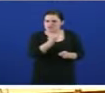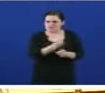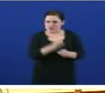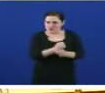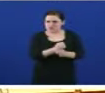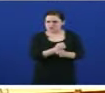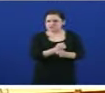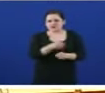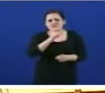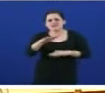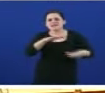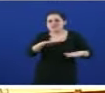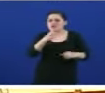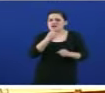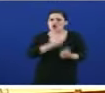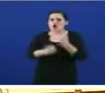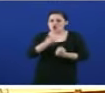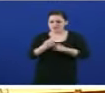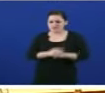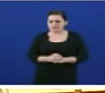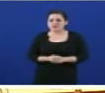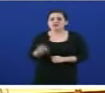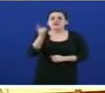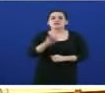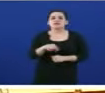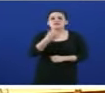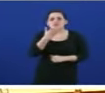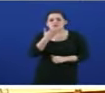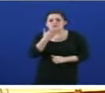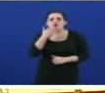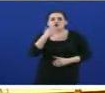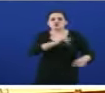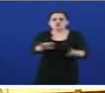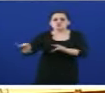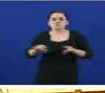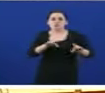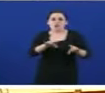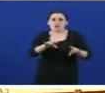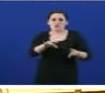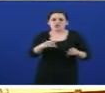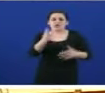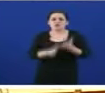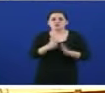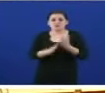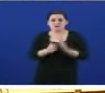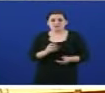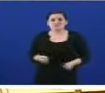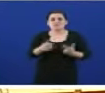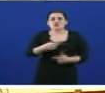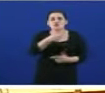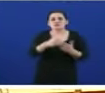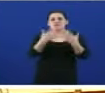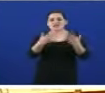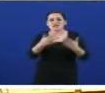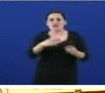a economía. E a parálise é tamén detectável na promoción de sol industrial. Nos orzamentos para o ano 2010 os recursos